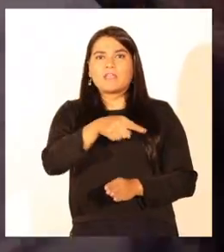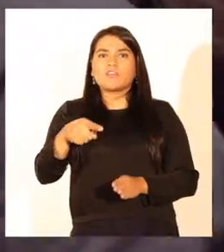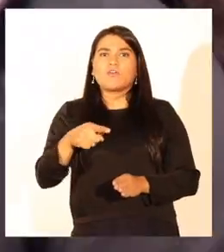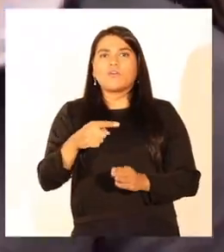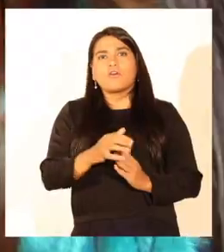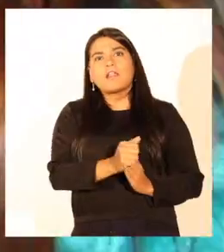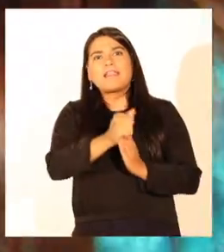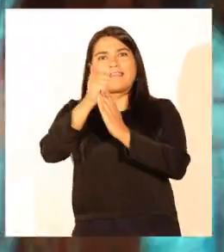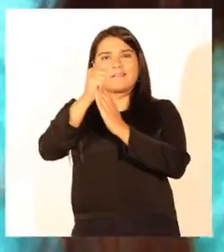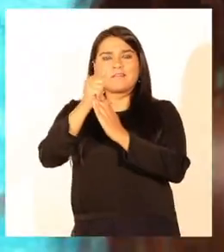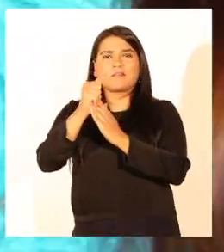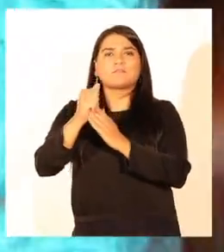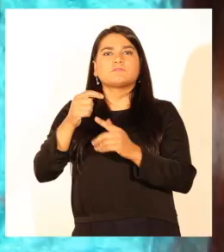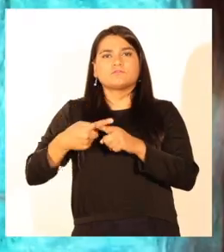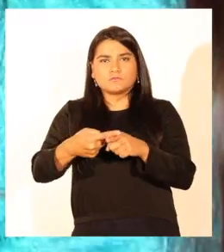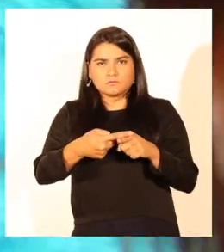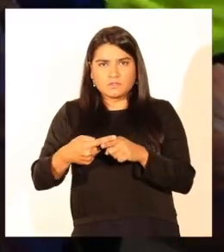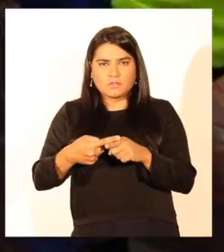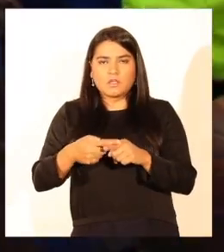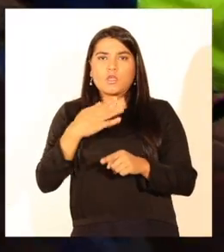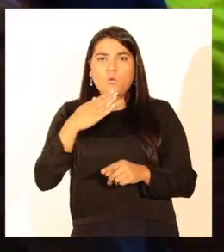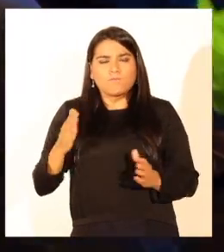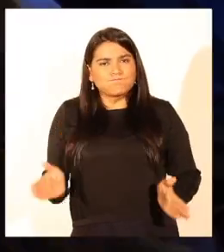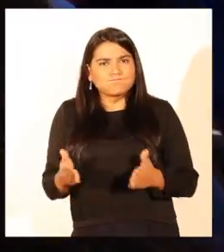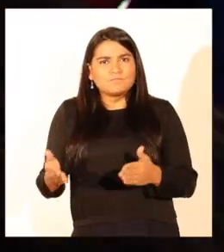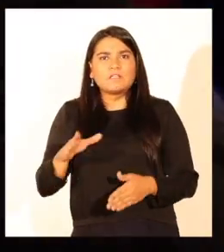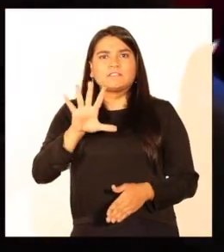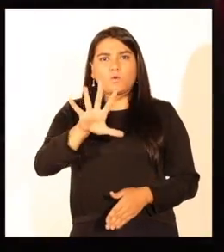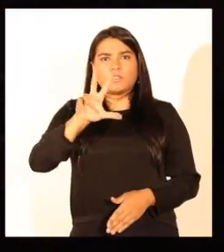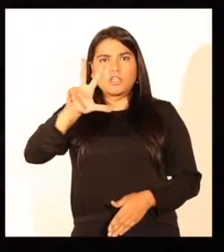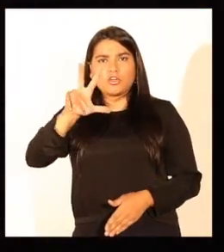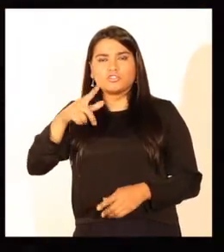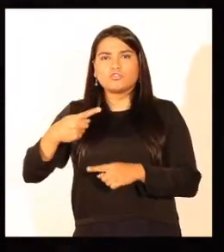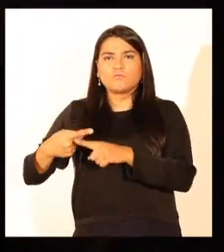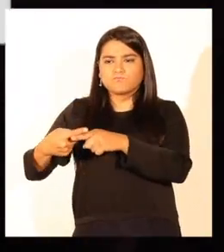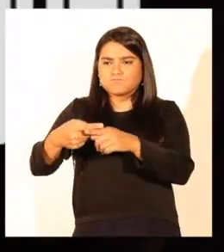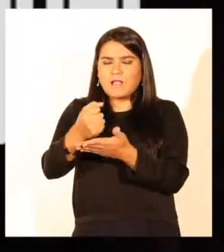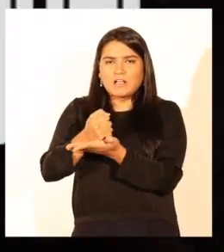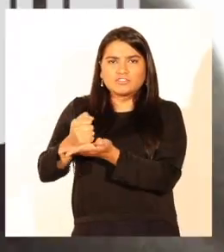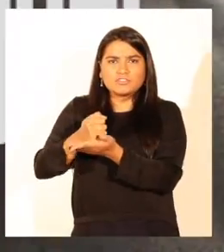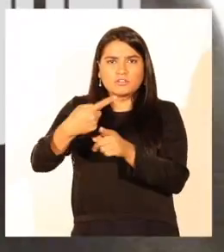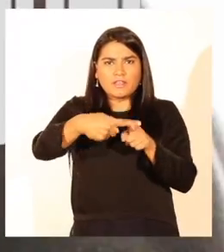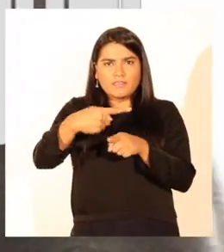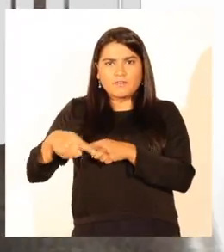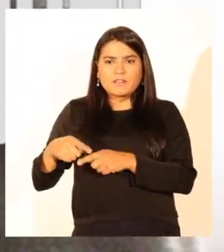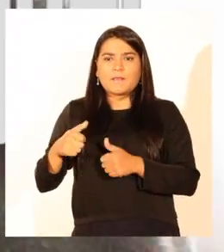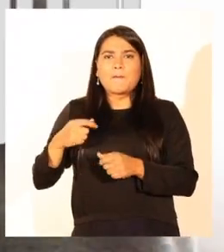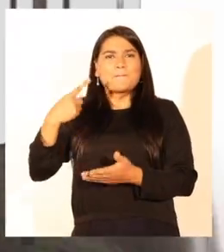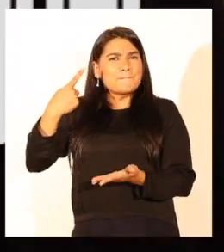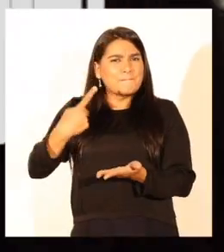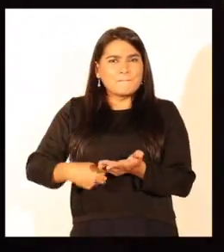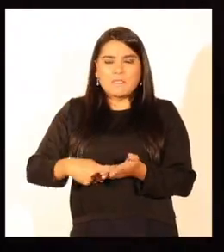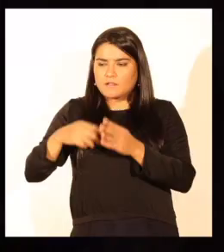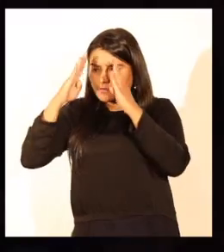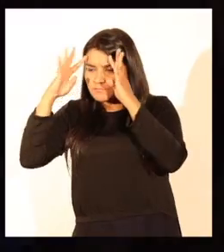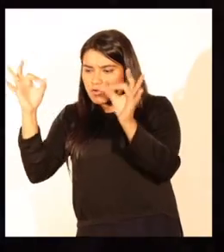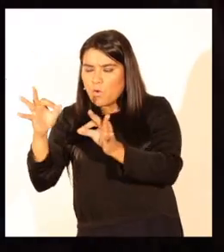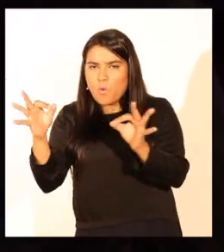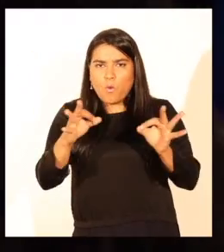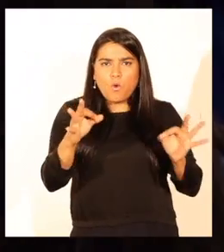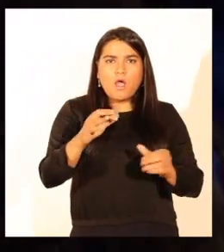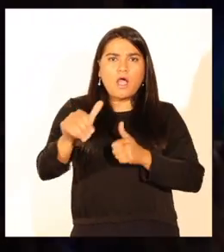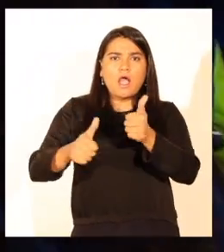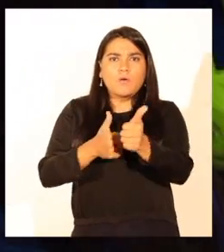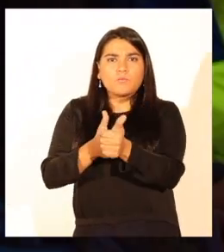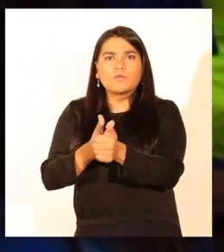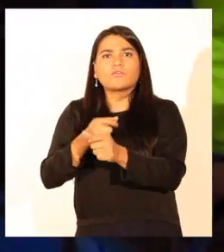También impulsó la constitución de 58 organizaciones funcionales y 1.000 asesorías en materia de apoyo y orientación